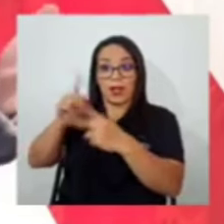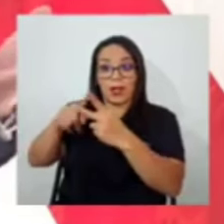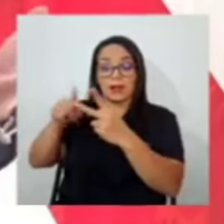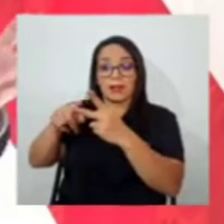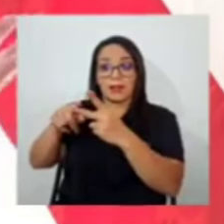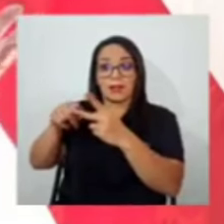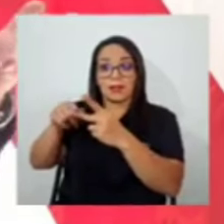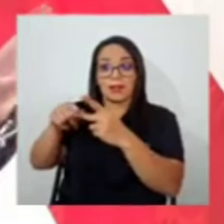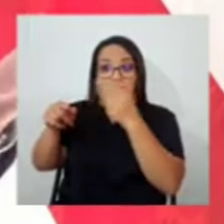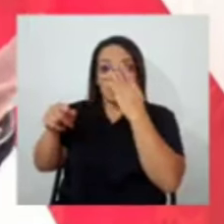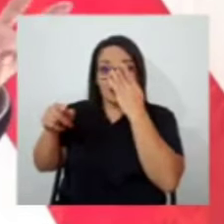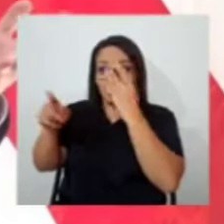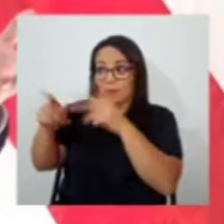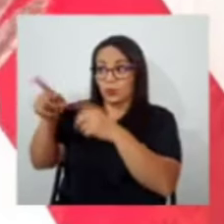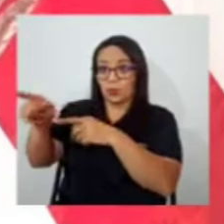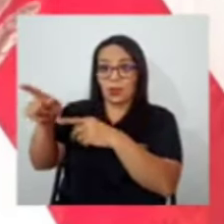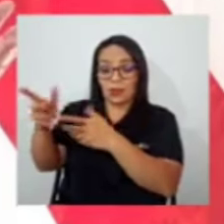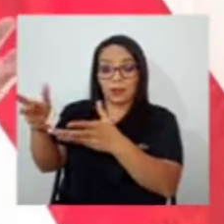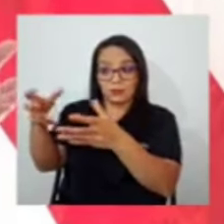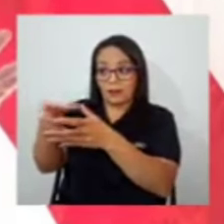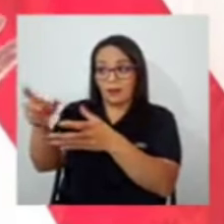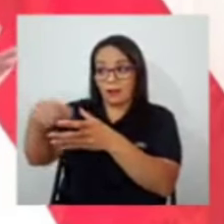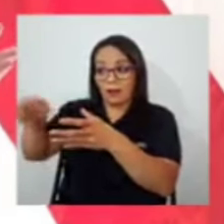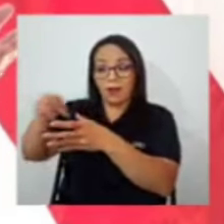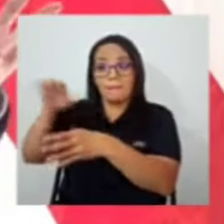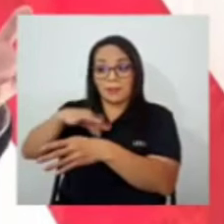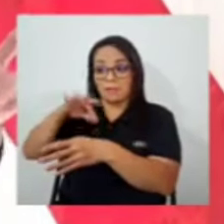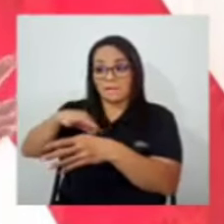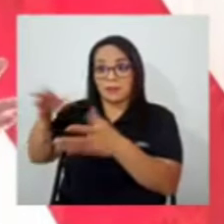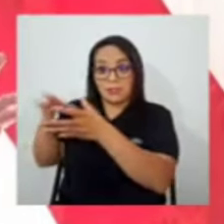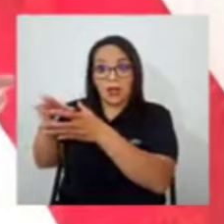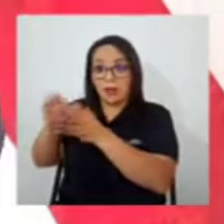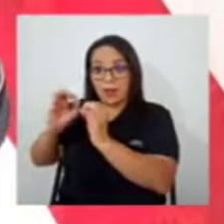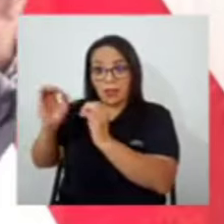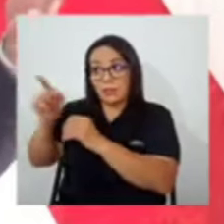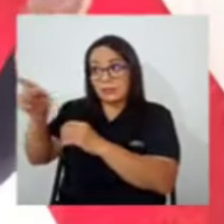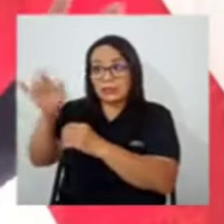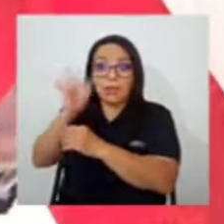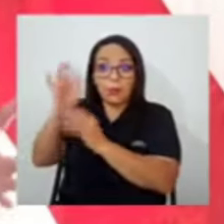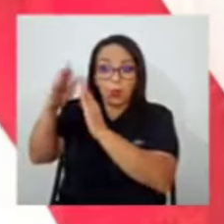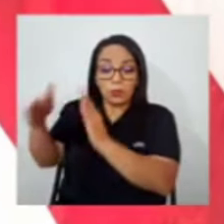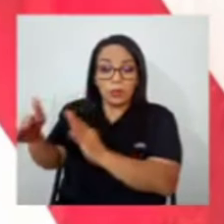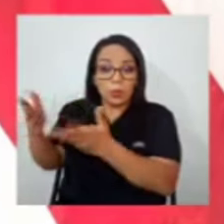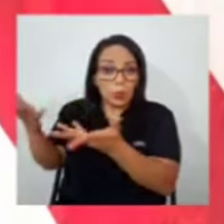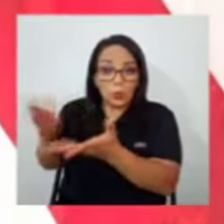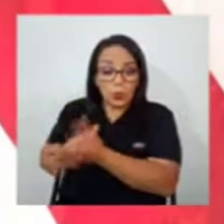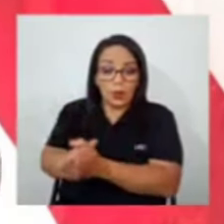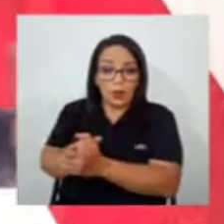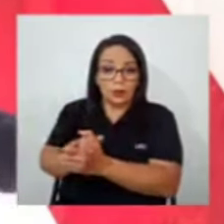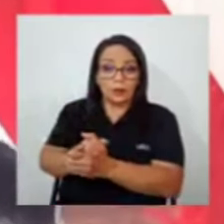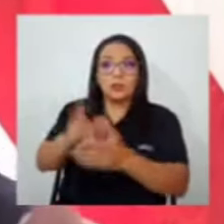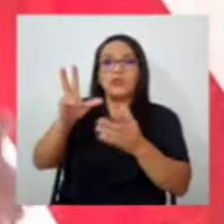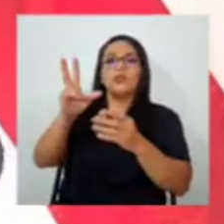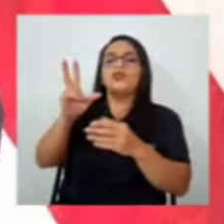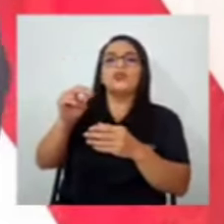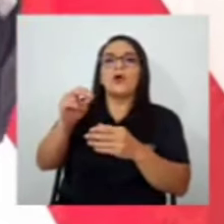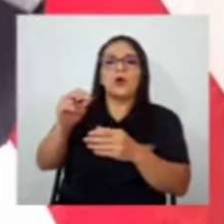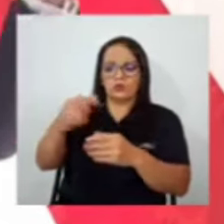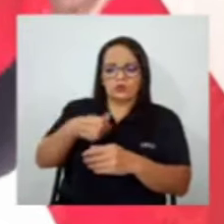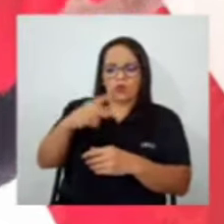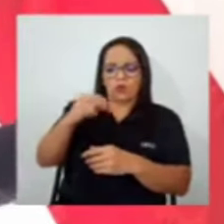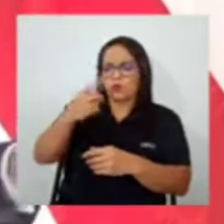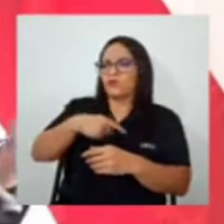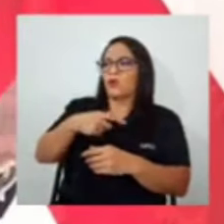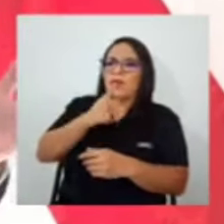Bueno, eso es un tema que ella debe explicar de una manera satisfactoria, no porque yo sea el jefe de ella, no porque